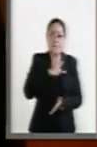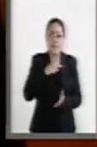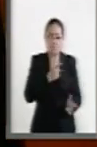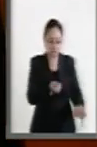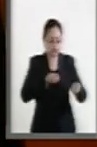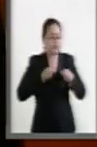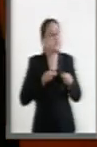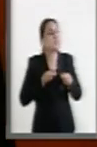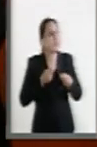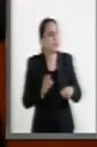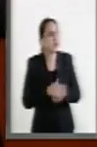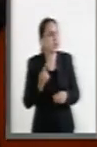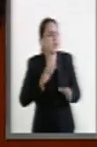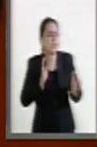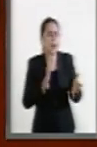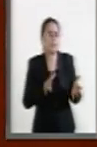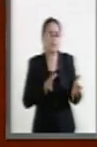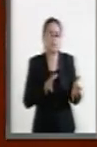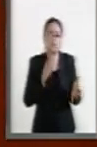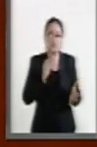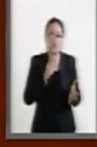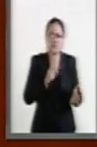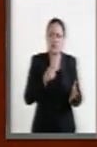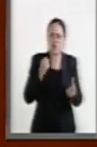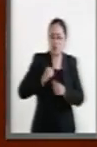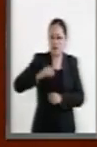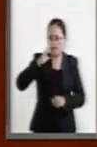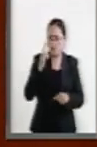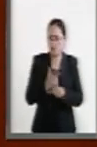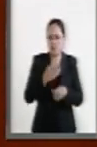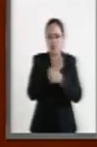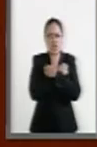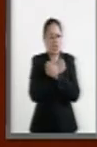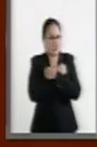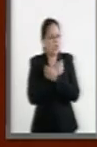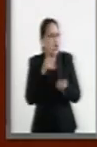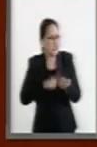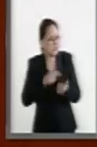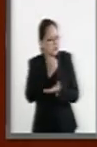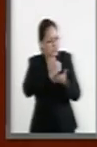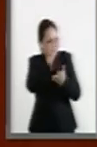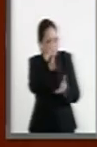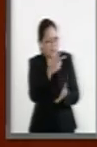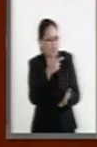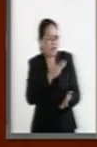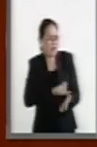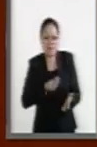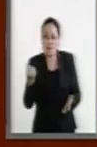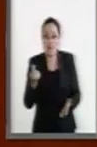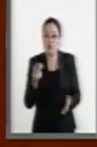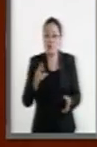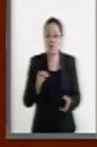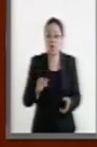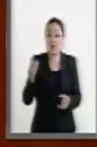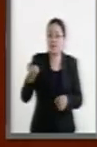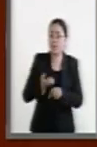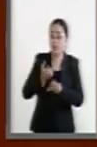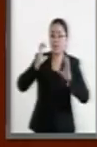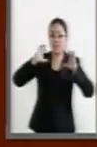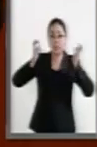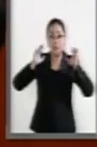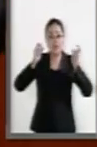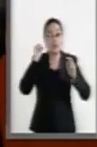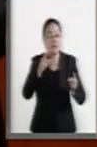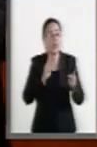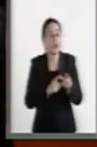por haber sido cesados por la autoridad educativa. No solo en esta Ciudad de México. Hay cesados en el Estado de Chiapas.